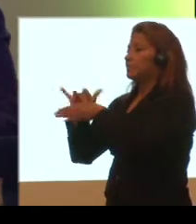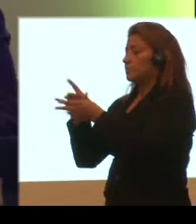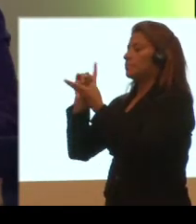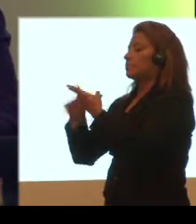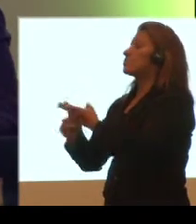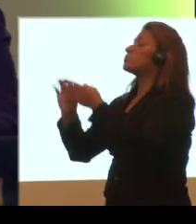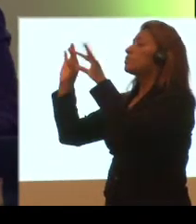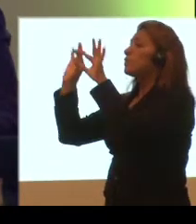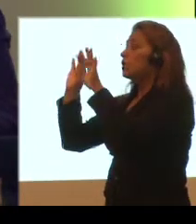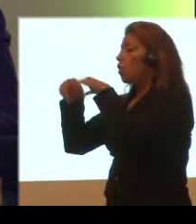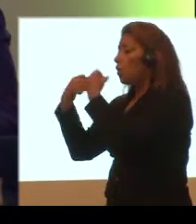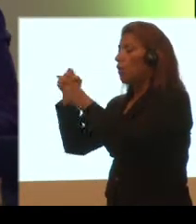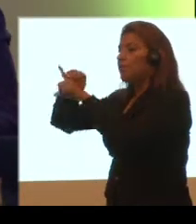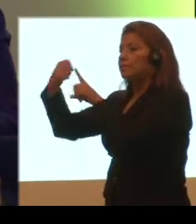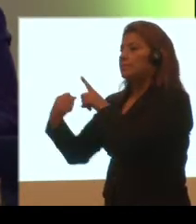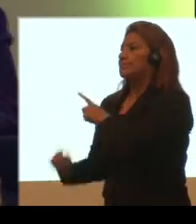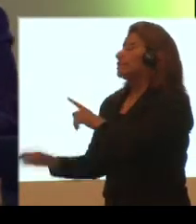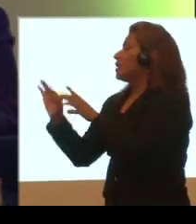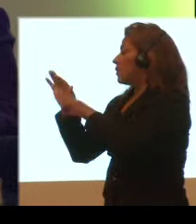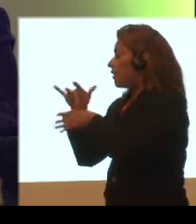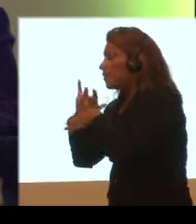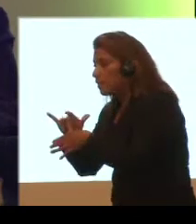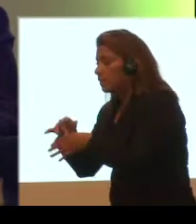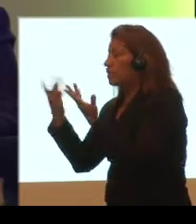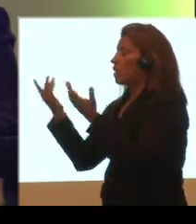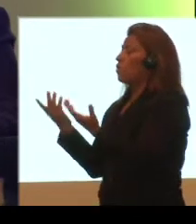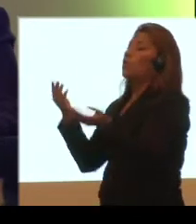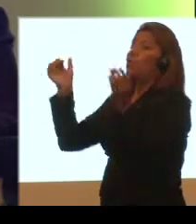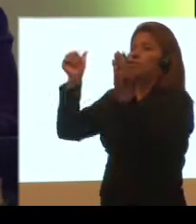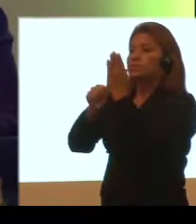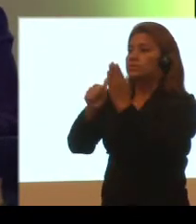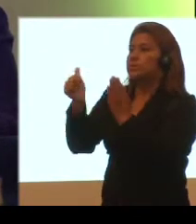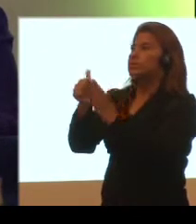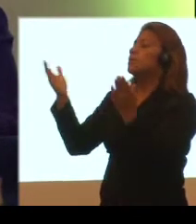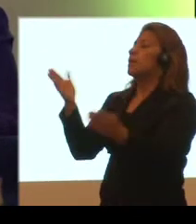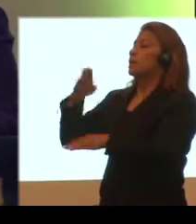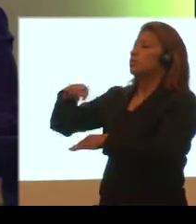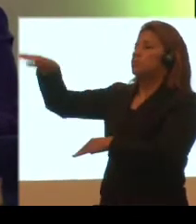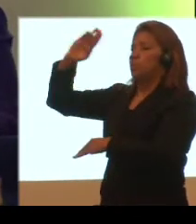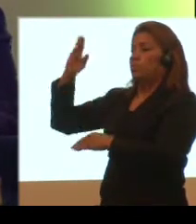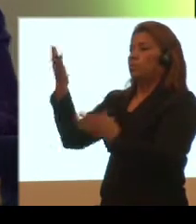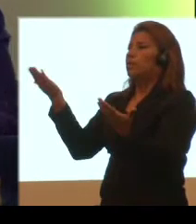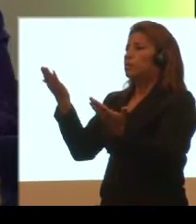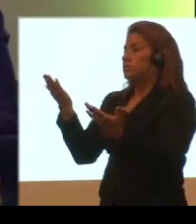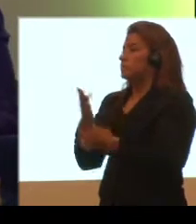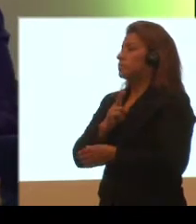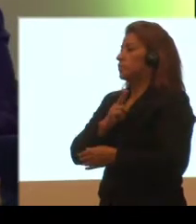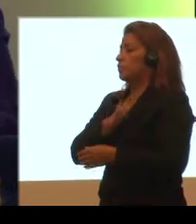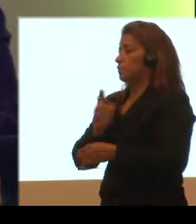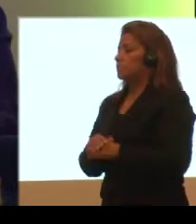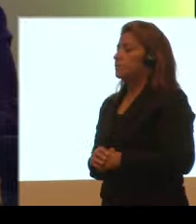Sistema Nacional de Gestión de Riesgos a través de la Secretaría Nacional de Educación Superior, Ciencia, Tecnología e Innovación.